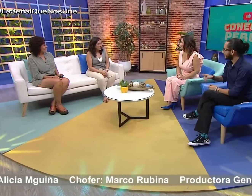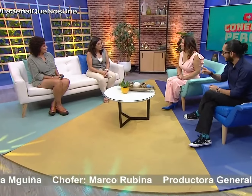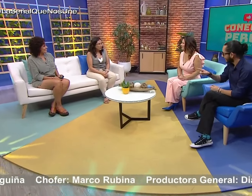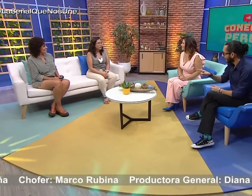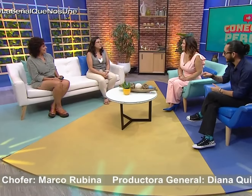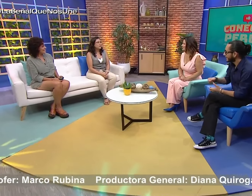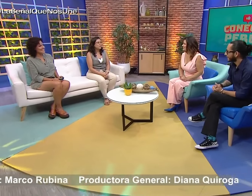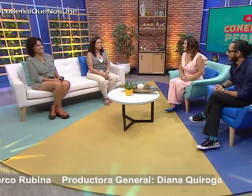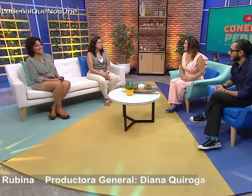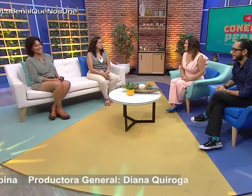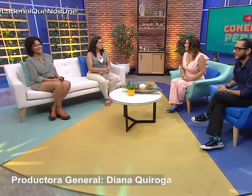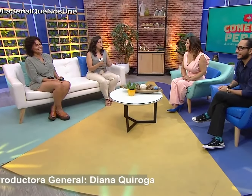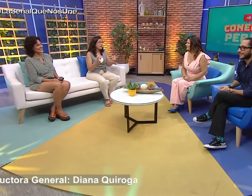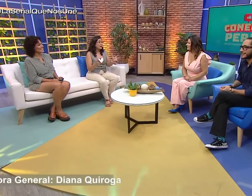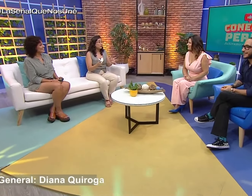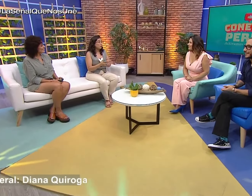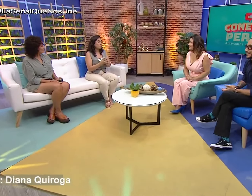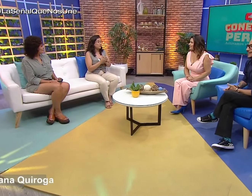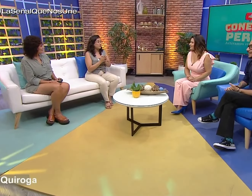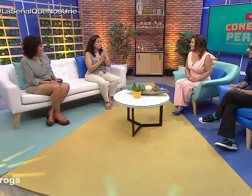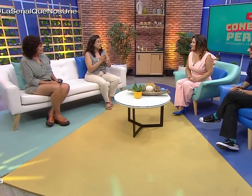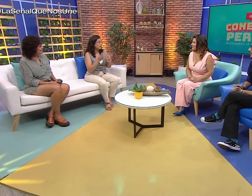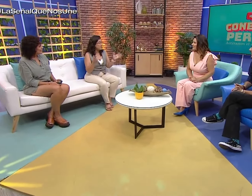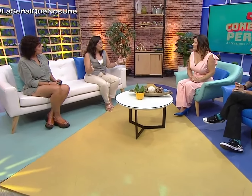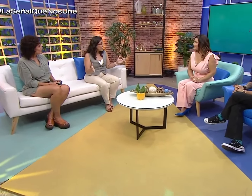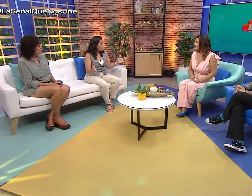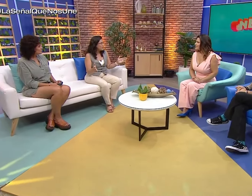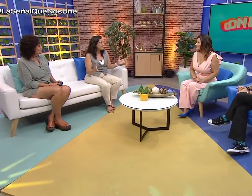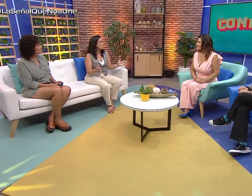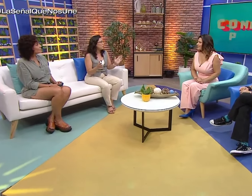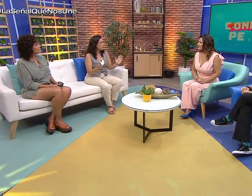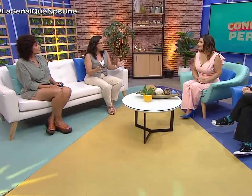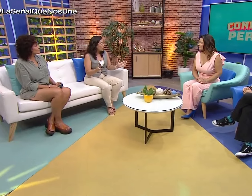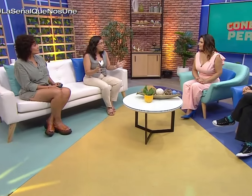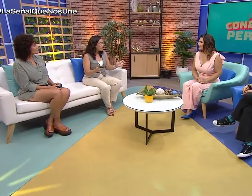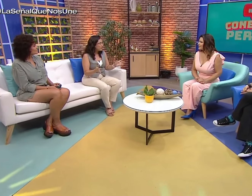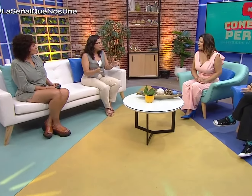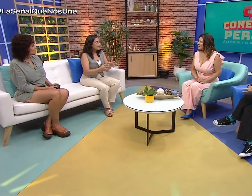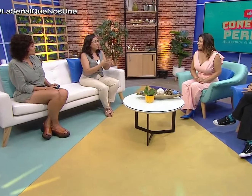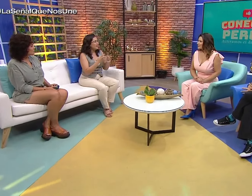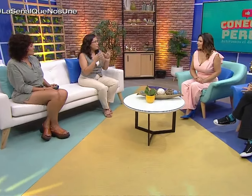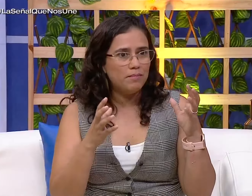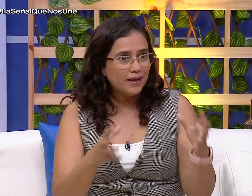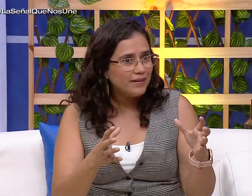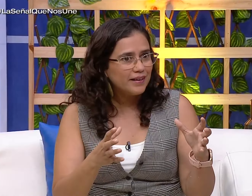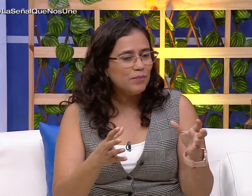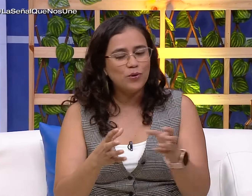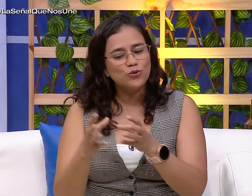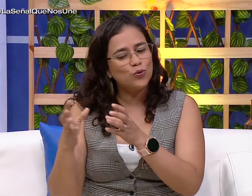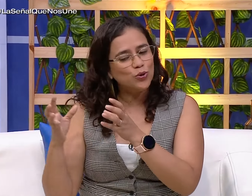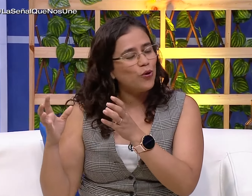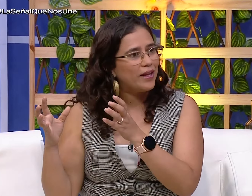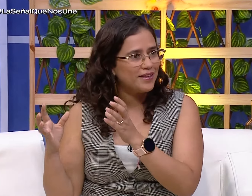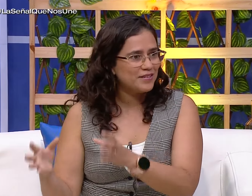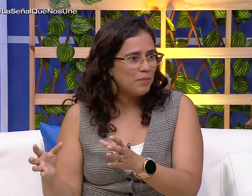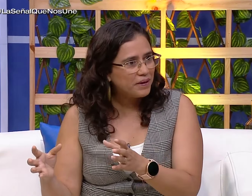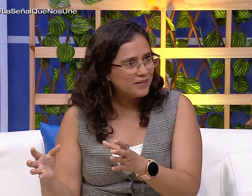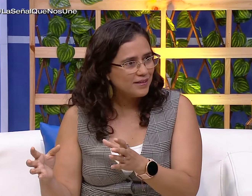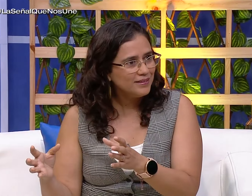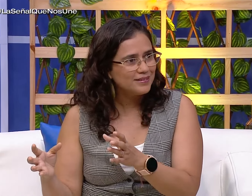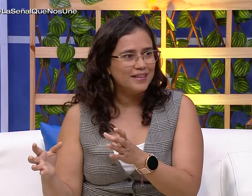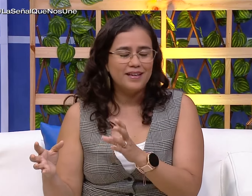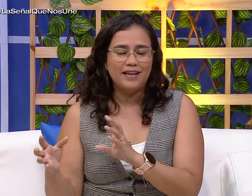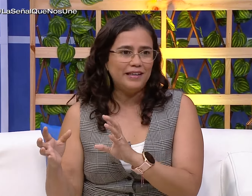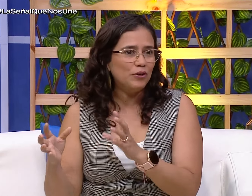5 de mayo vamos a realizar la jacatón, participan 100 adolescentes programadoras en 20 equipos junto con las 10